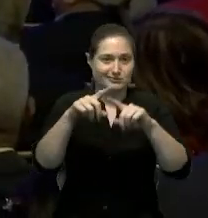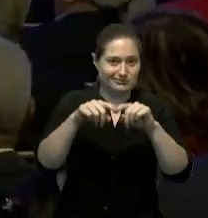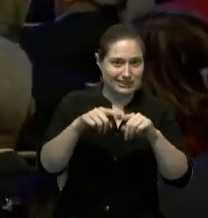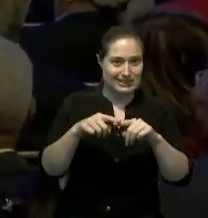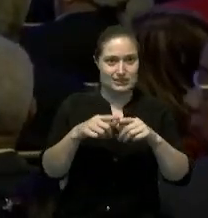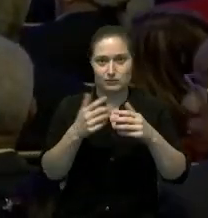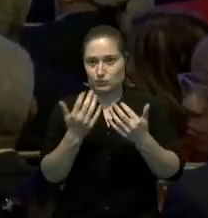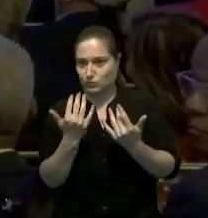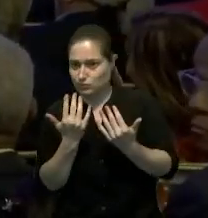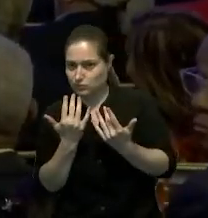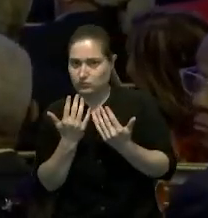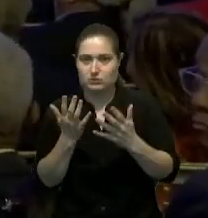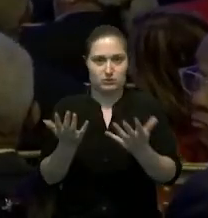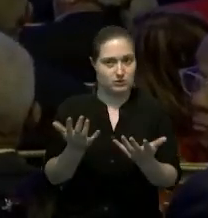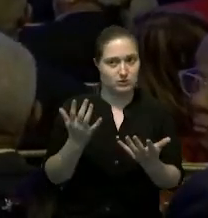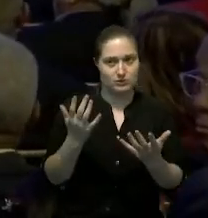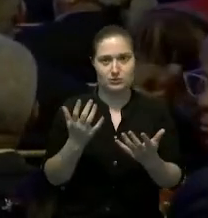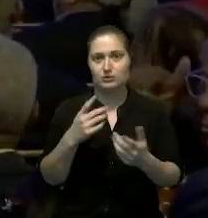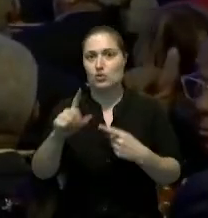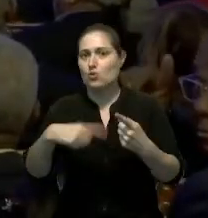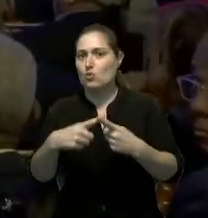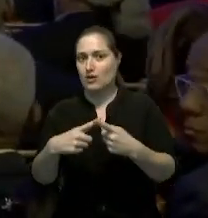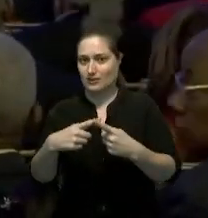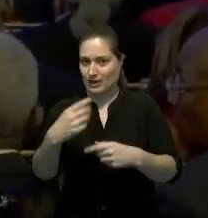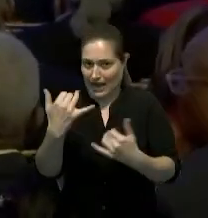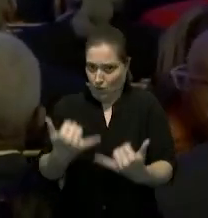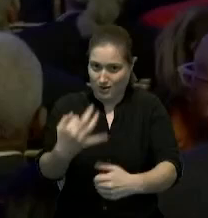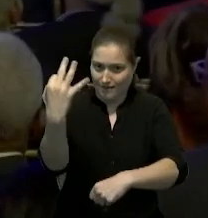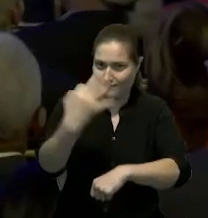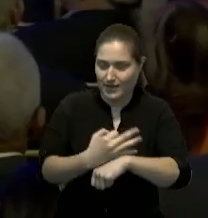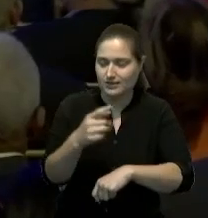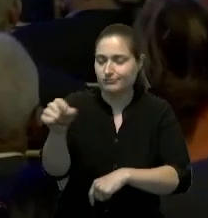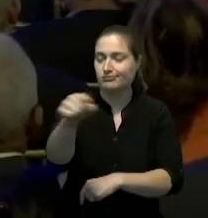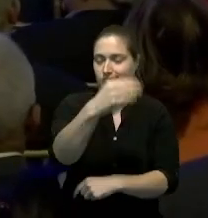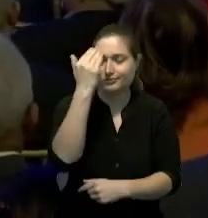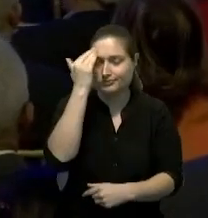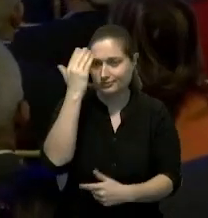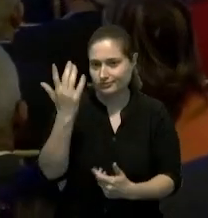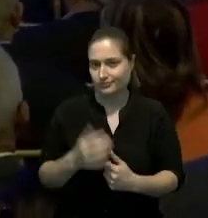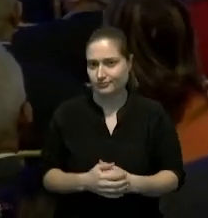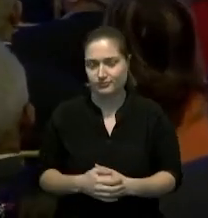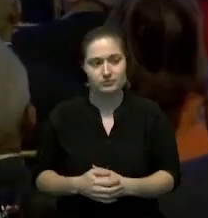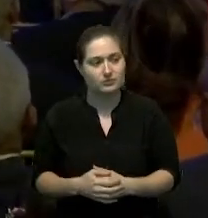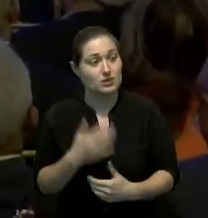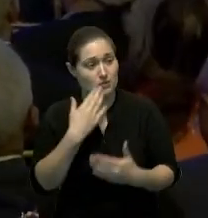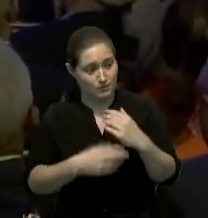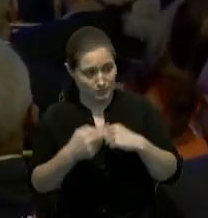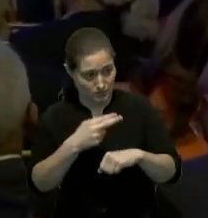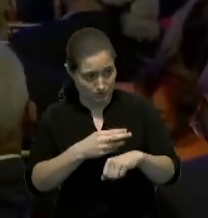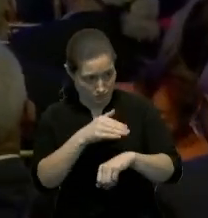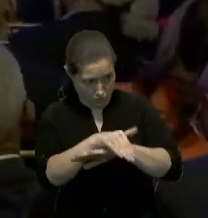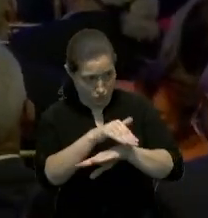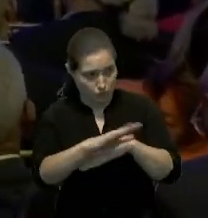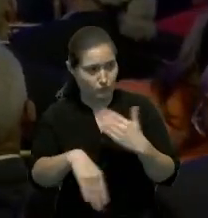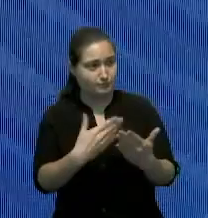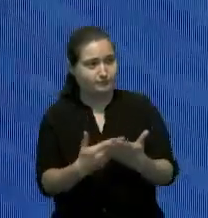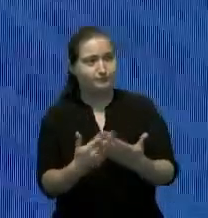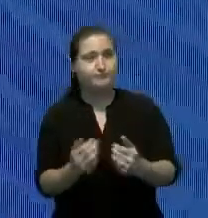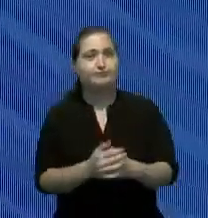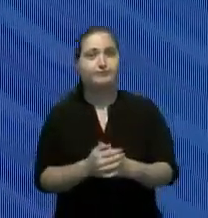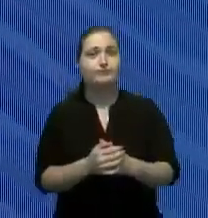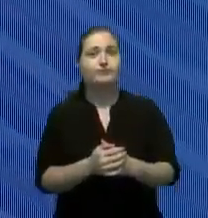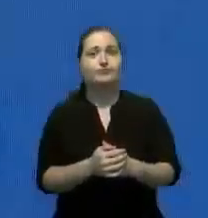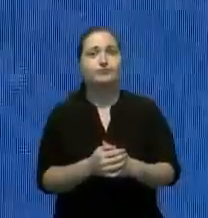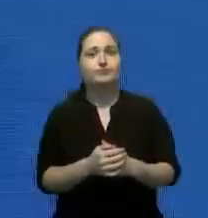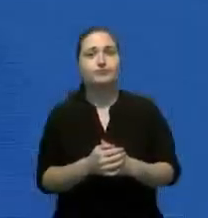estamos haciendo y por qué lo hicimos en esta fecha Sí señor presidente buenas noches a todos siguiendo las instrucciones de usted